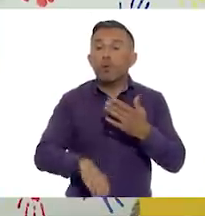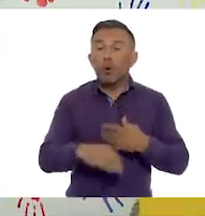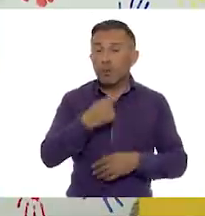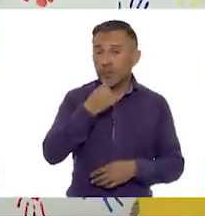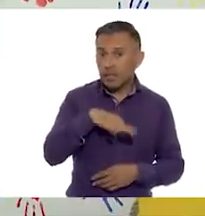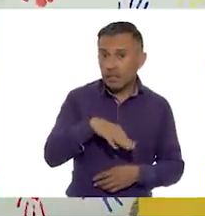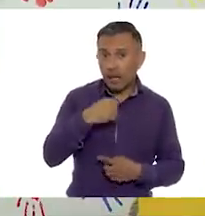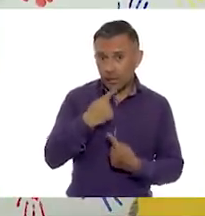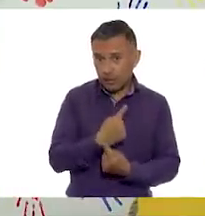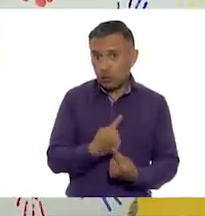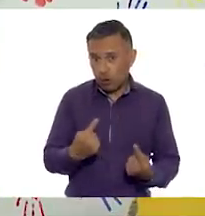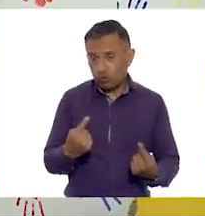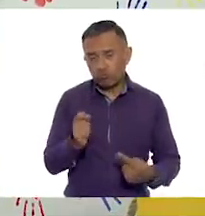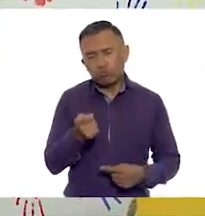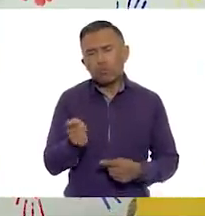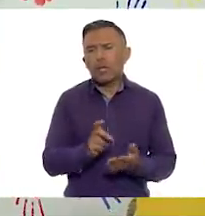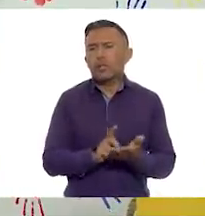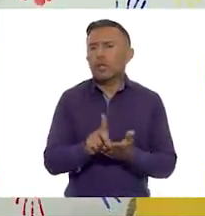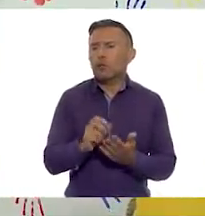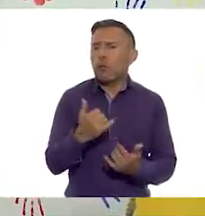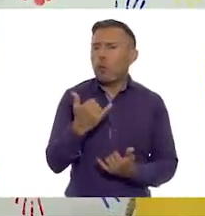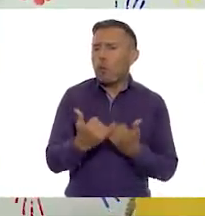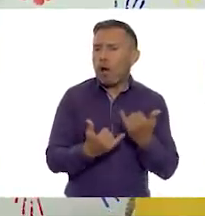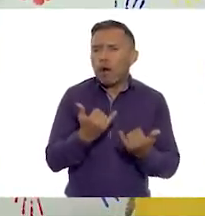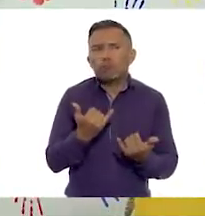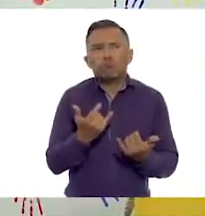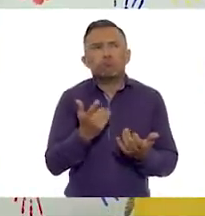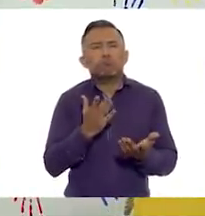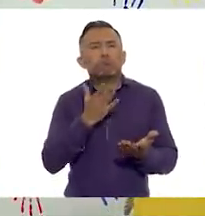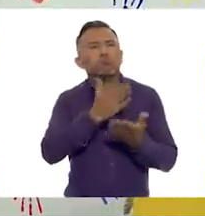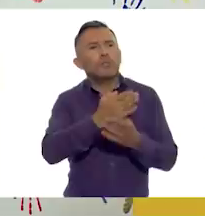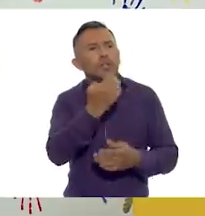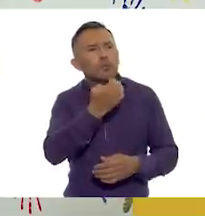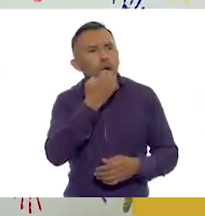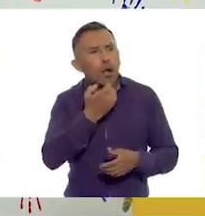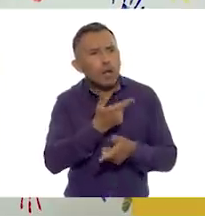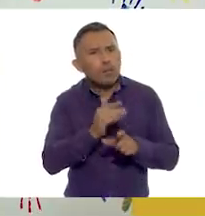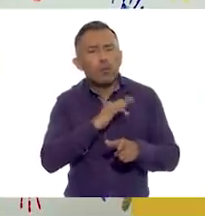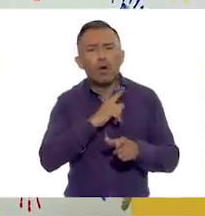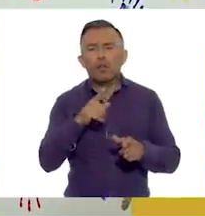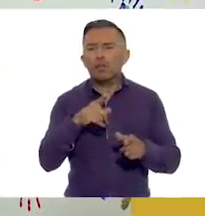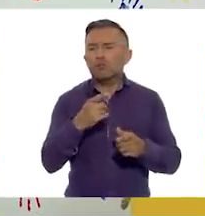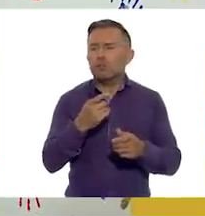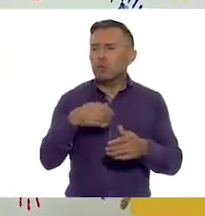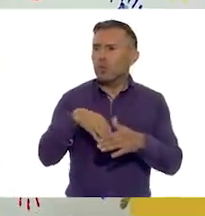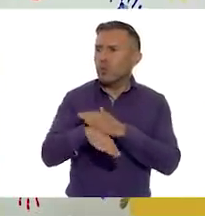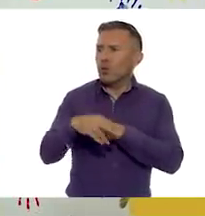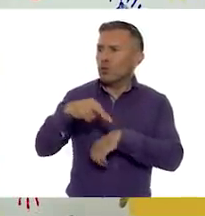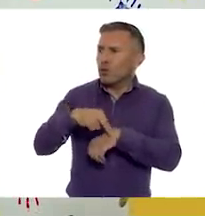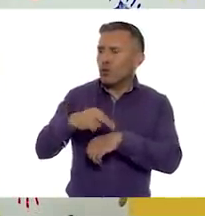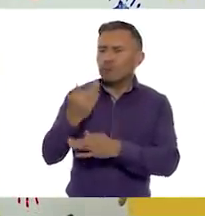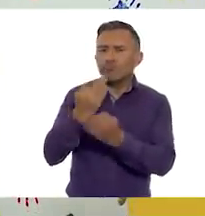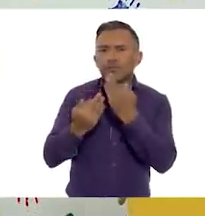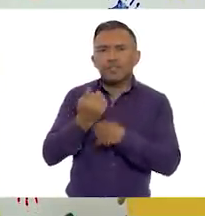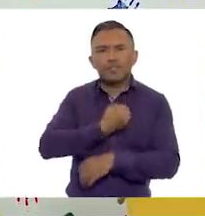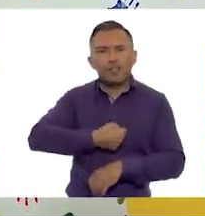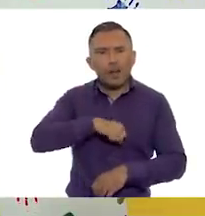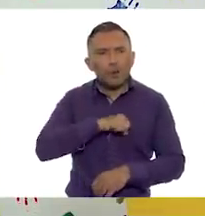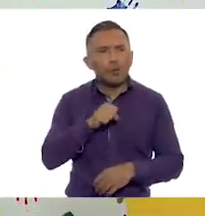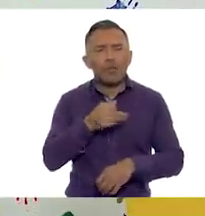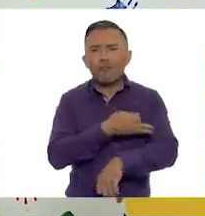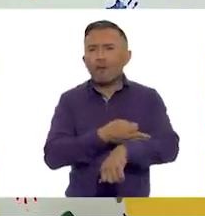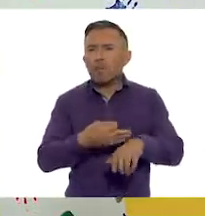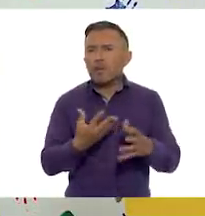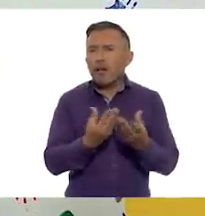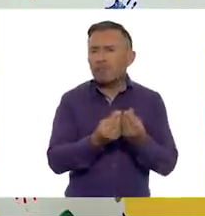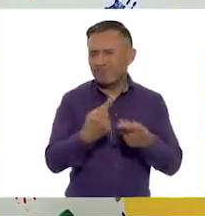deben disfrutar del derecho a jugar. Ir a la escuela, tener salud y vivir con su familia, entre otros derechos. Vamos a